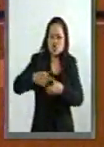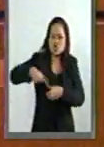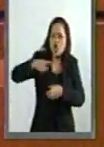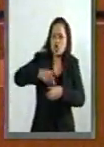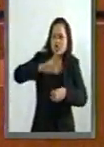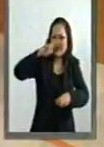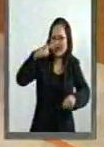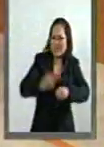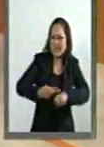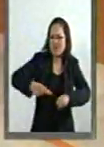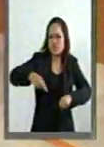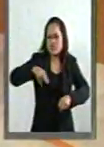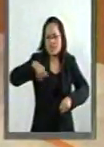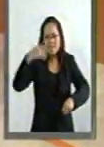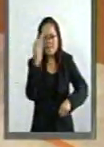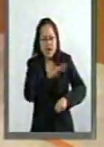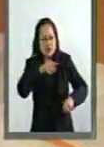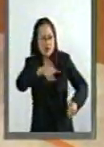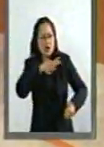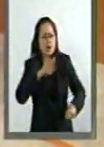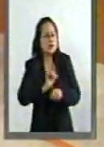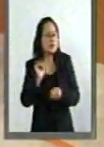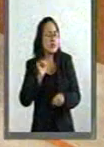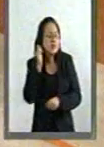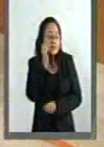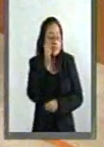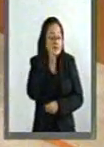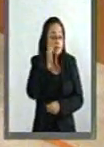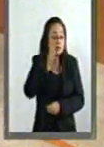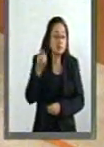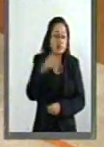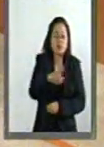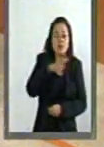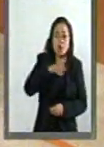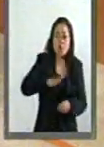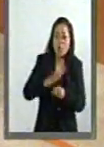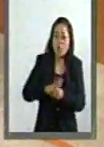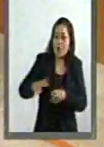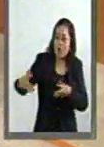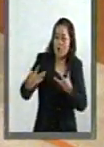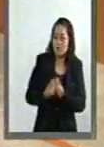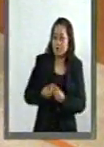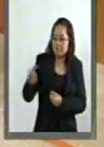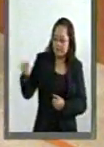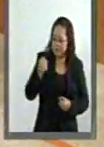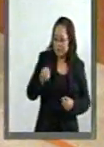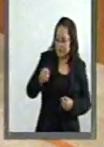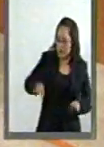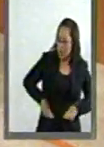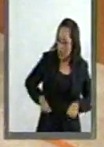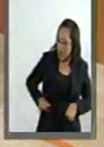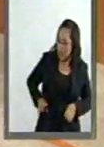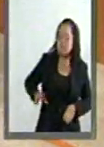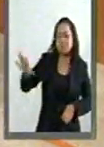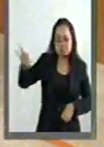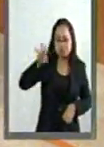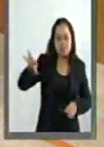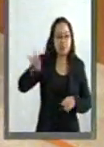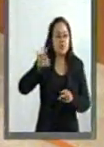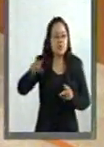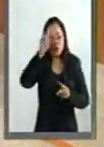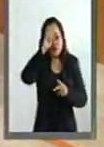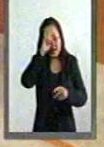timadores, que terminan siempre por imponer al que es más a modo. Aunque sean consejeros fiscales,